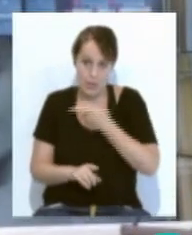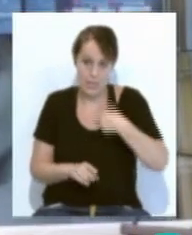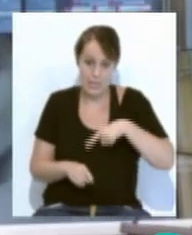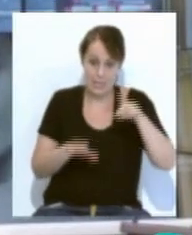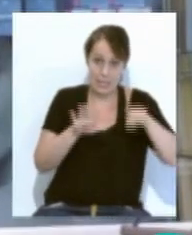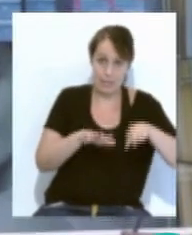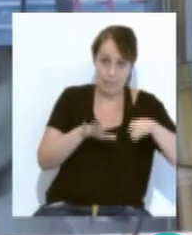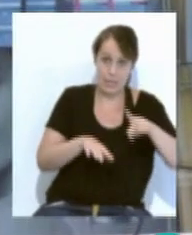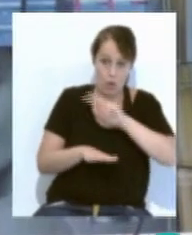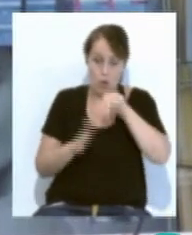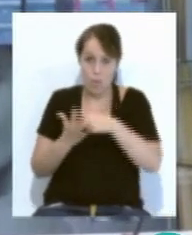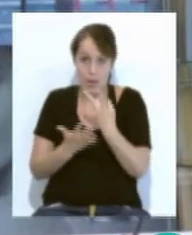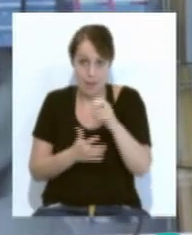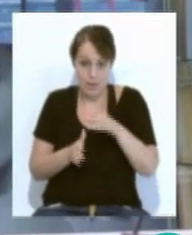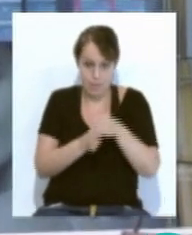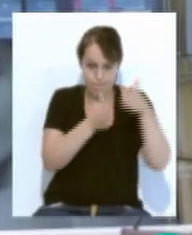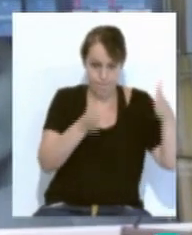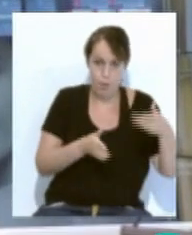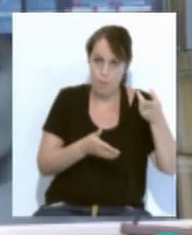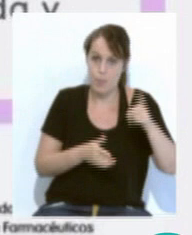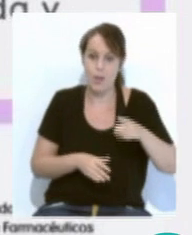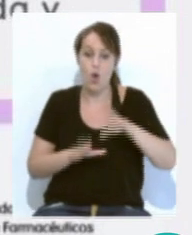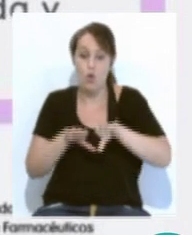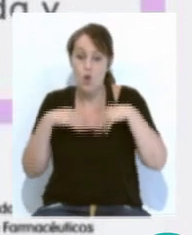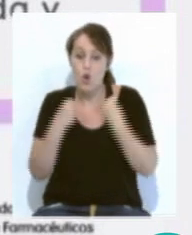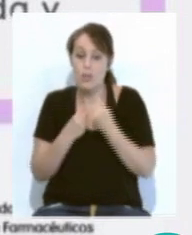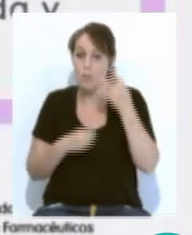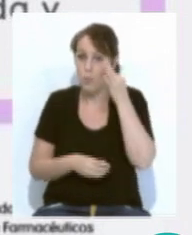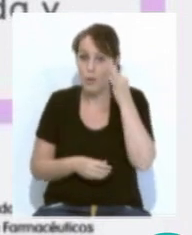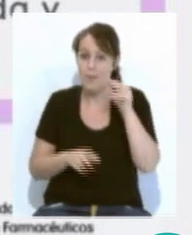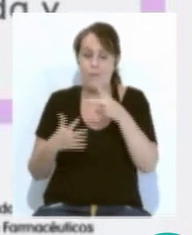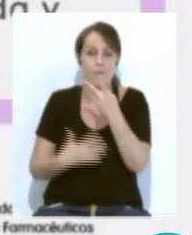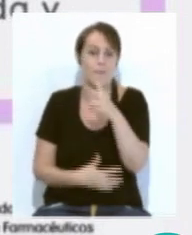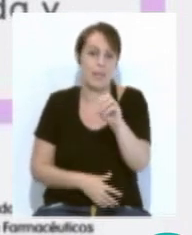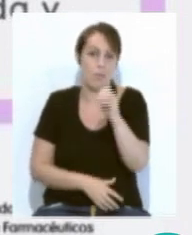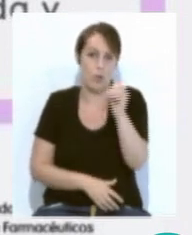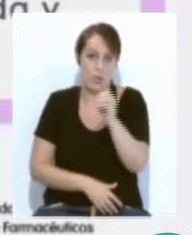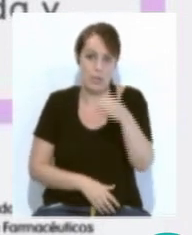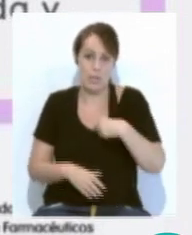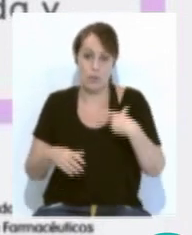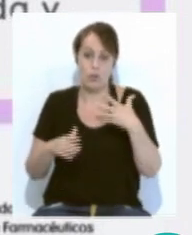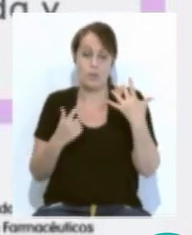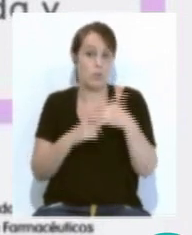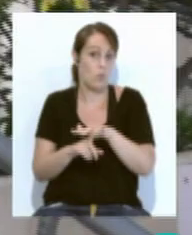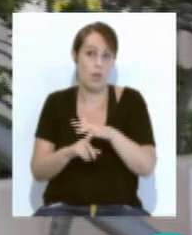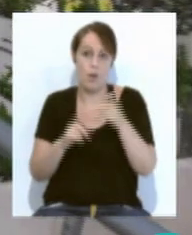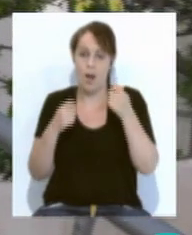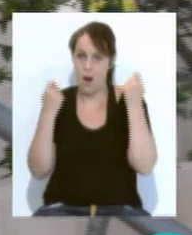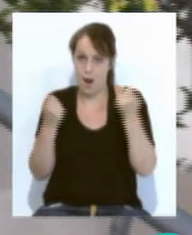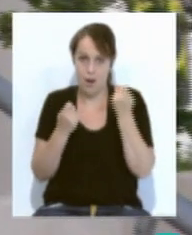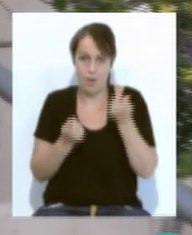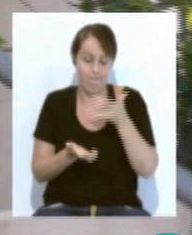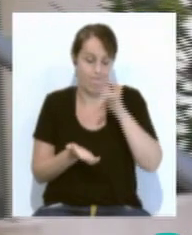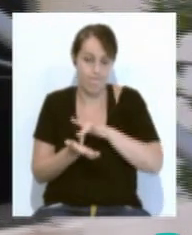2020. Del total de ingresos de mujeres registrados el 20% se produjeron durante el estado de alarma. En este